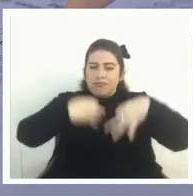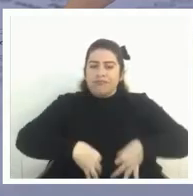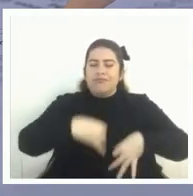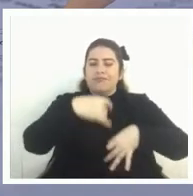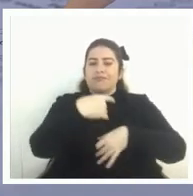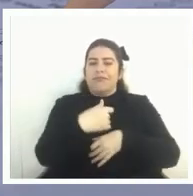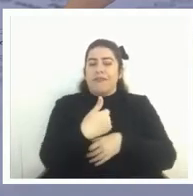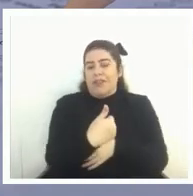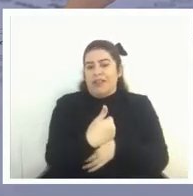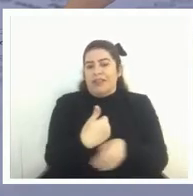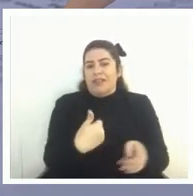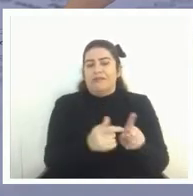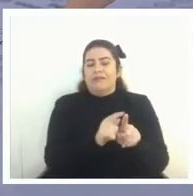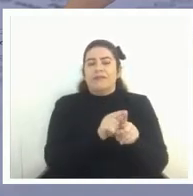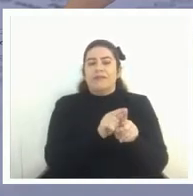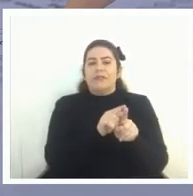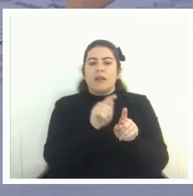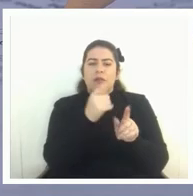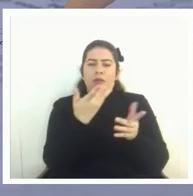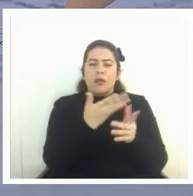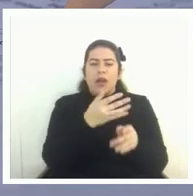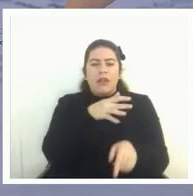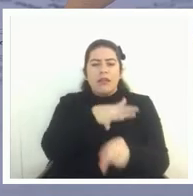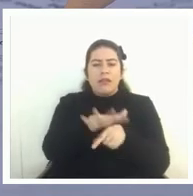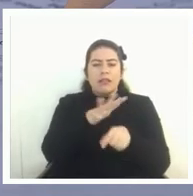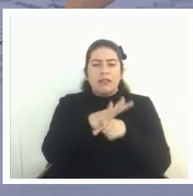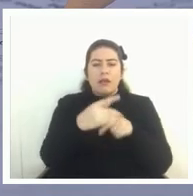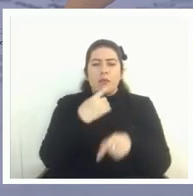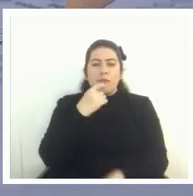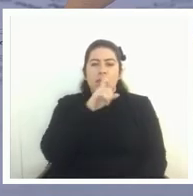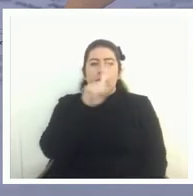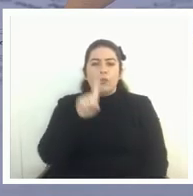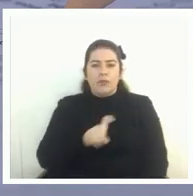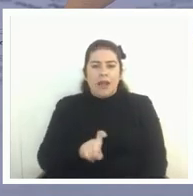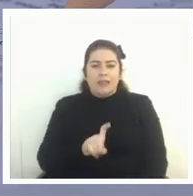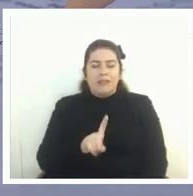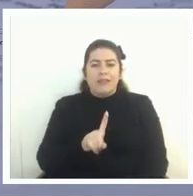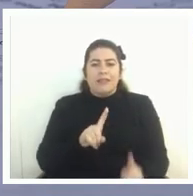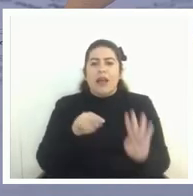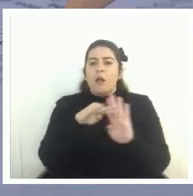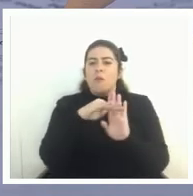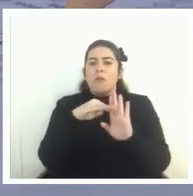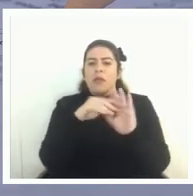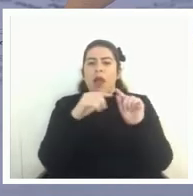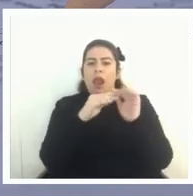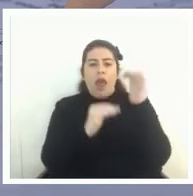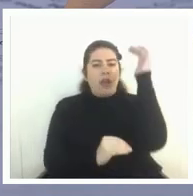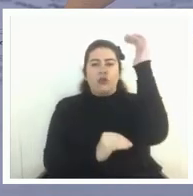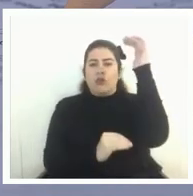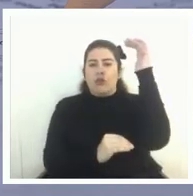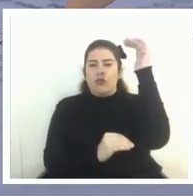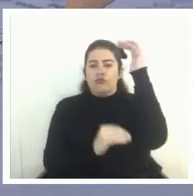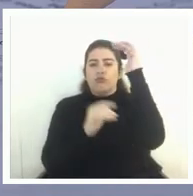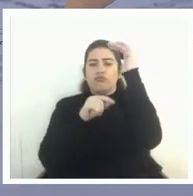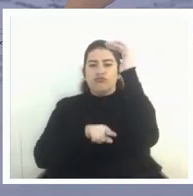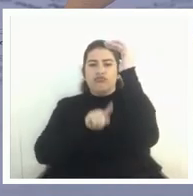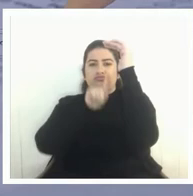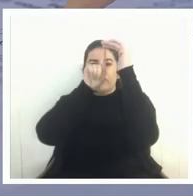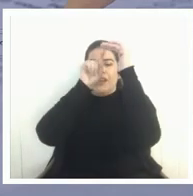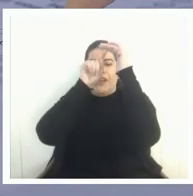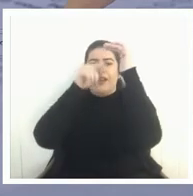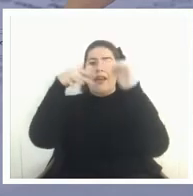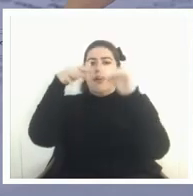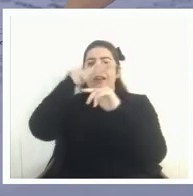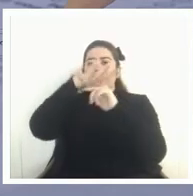darán cuenta que más o menos en torno a 15 preguntas está la moda está el lugar más alto de esa columna 15 preguntas